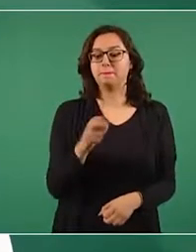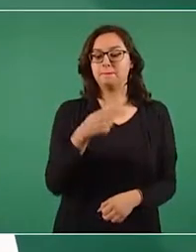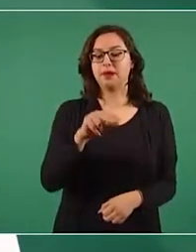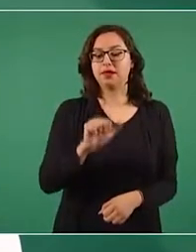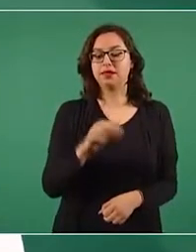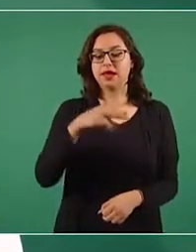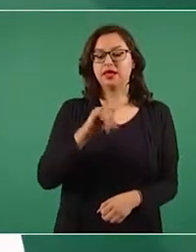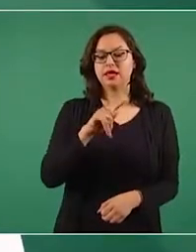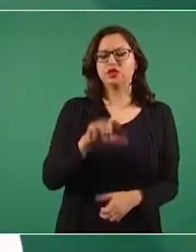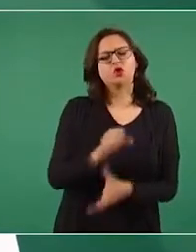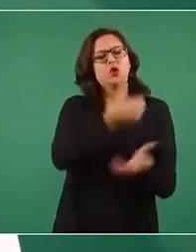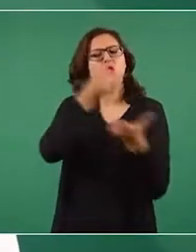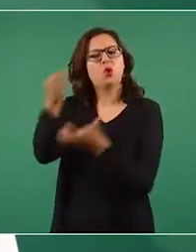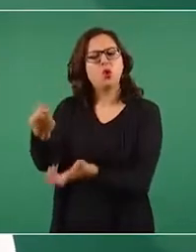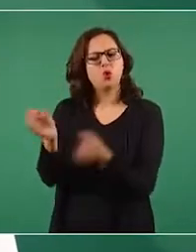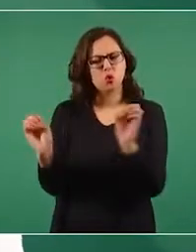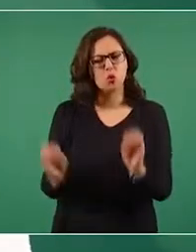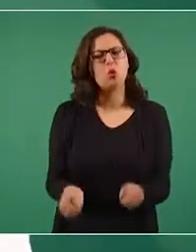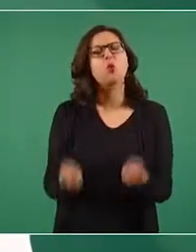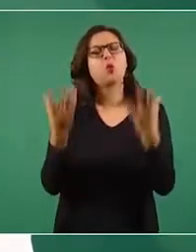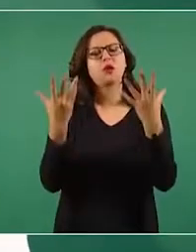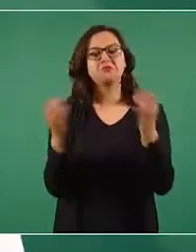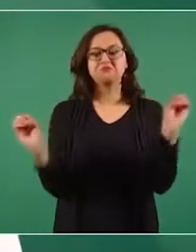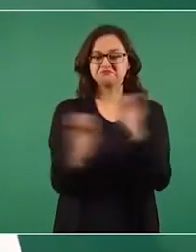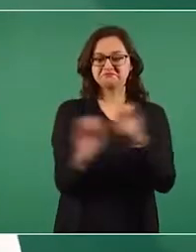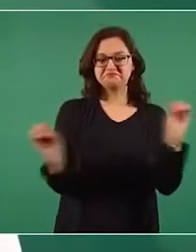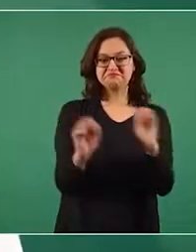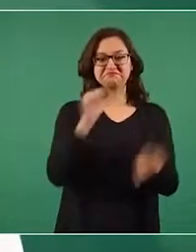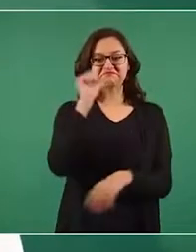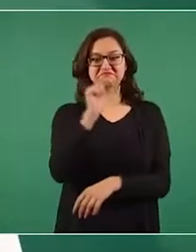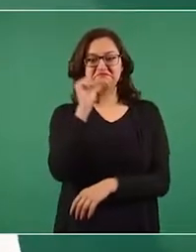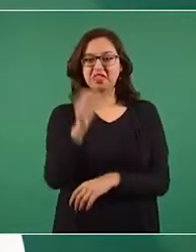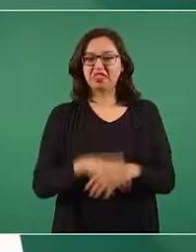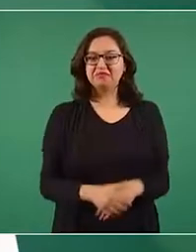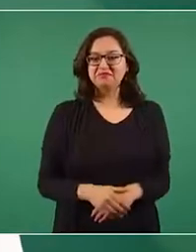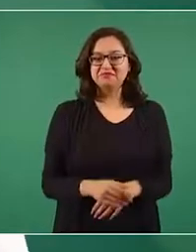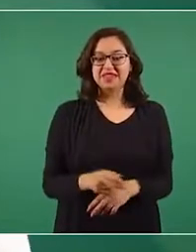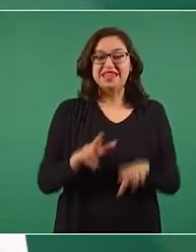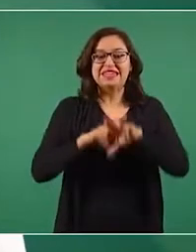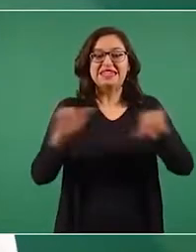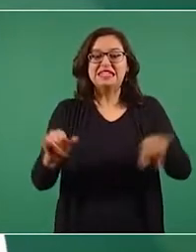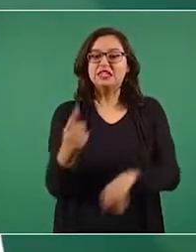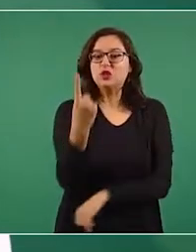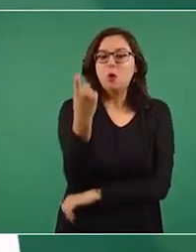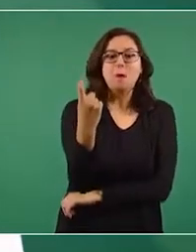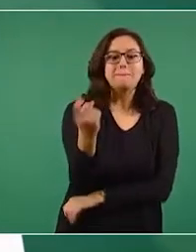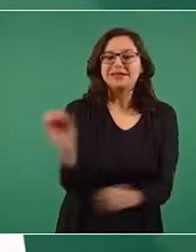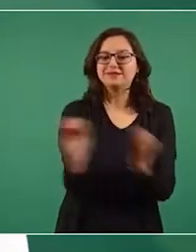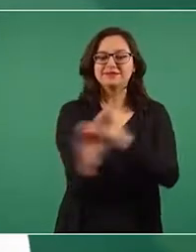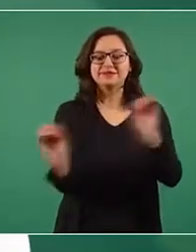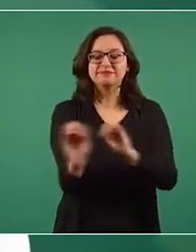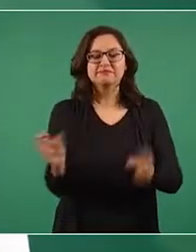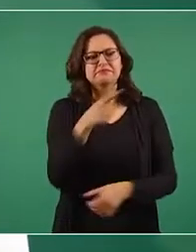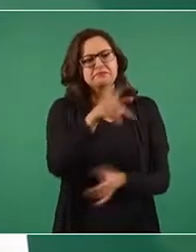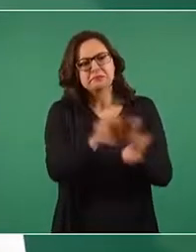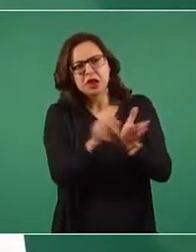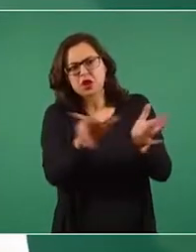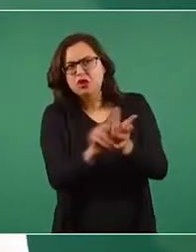cero pesos y no hubo primeras planas de este periódico reclamando la situación.